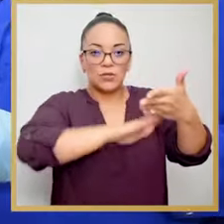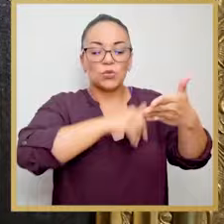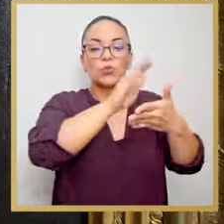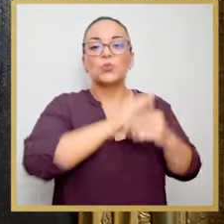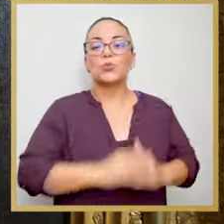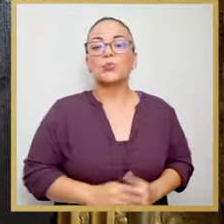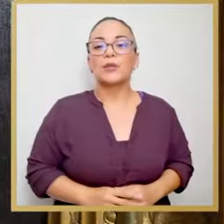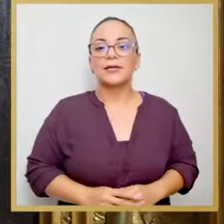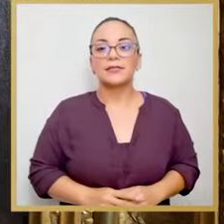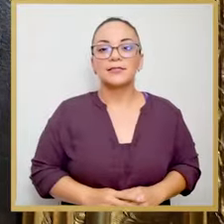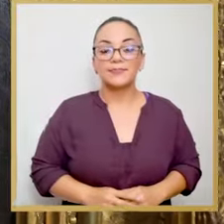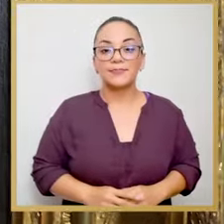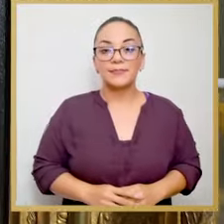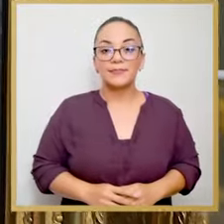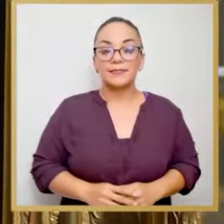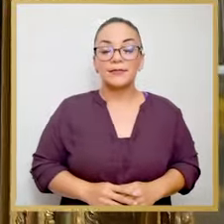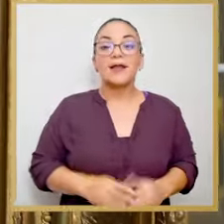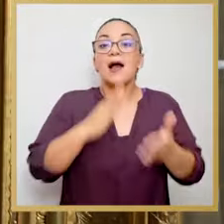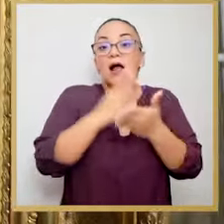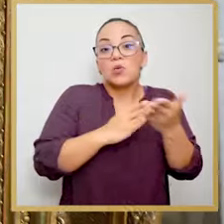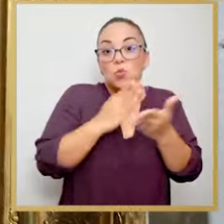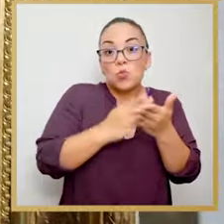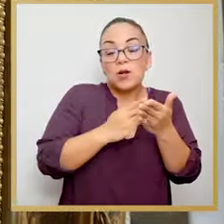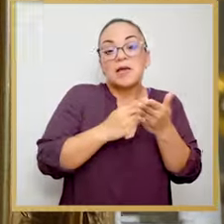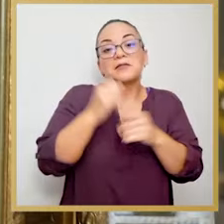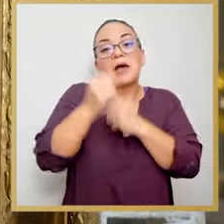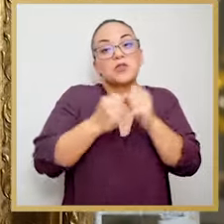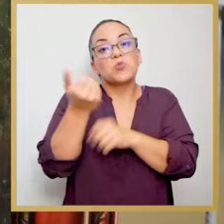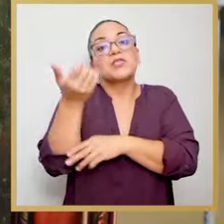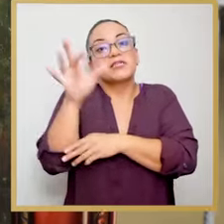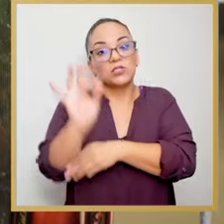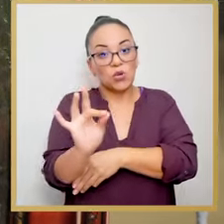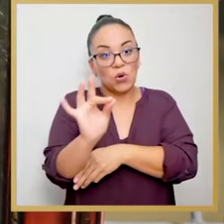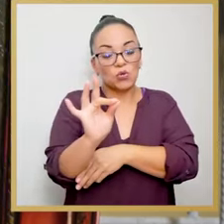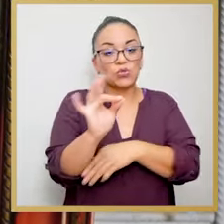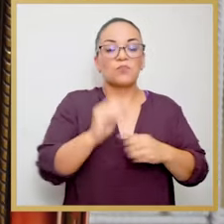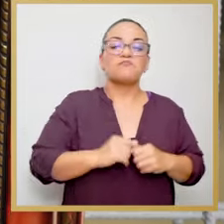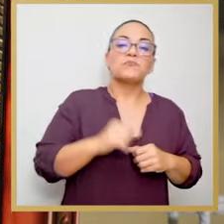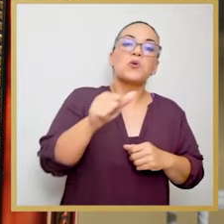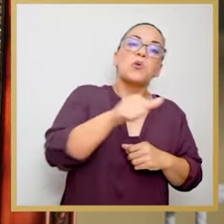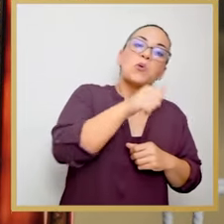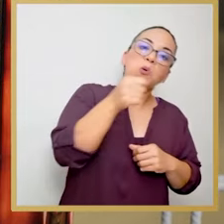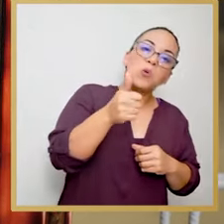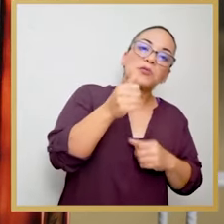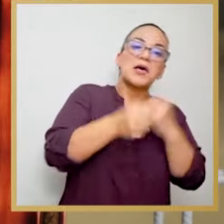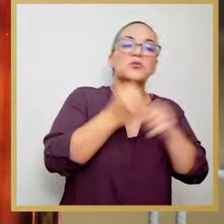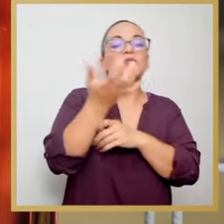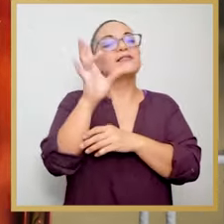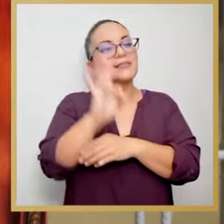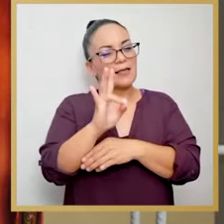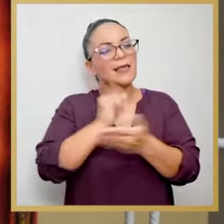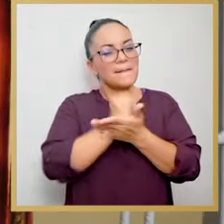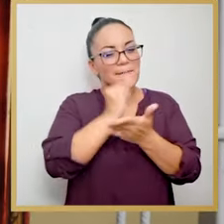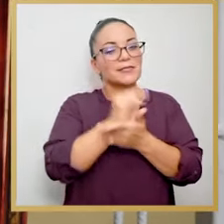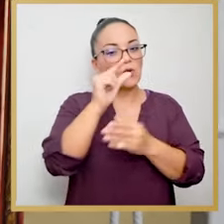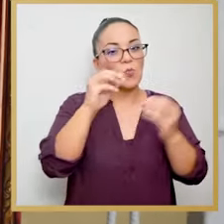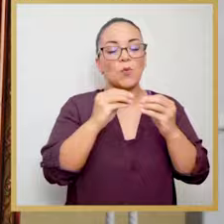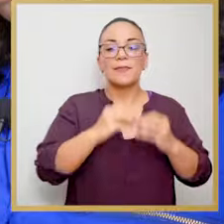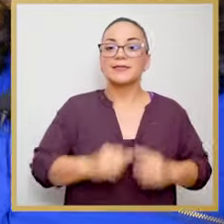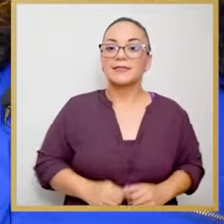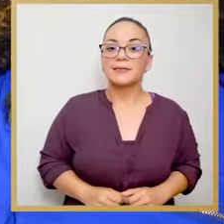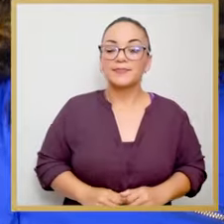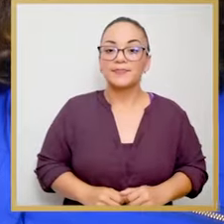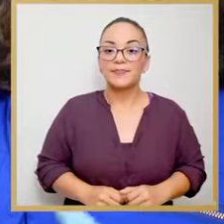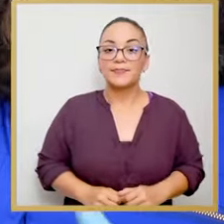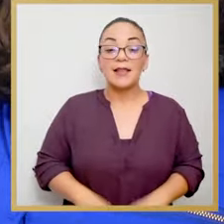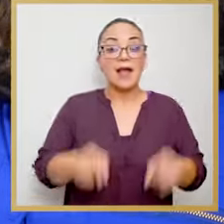algunas podrían ser del siglo XVIII y algunas podrían ser del XVII, pero hay que investigarla más.